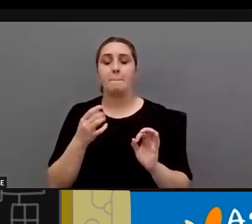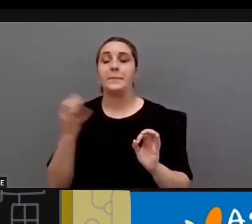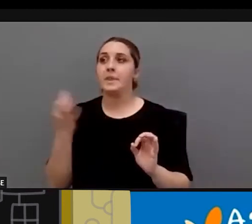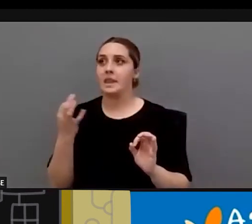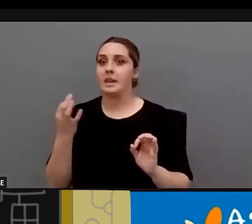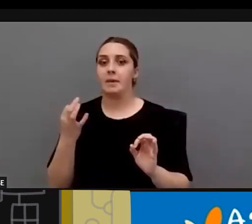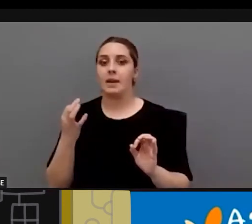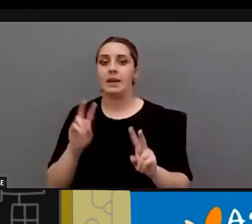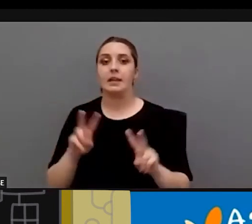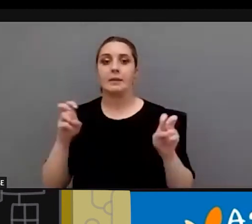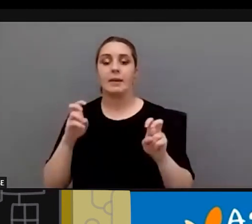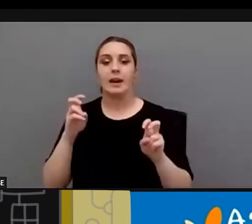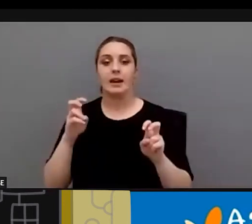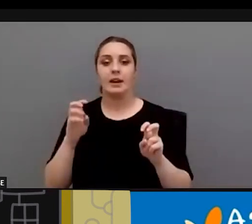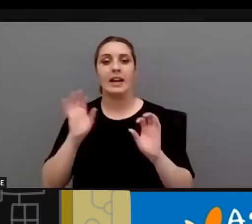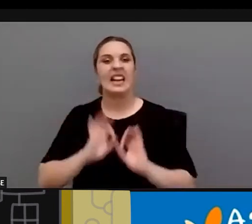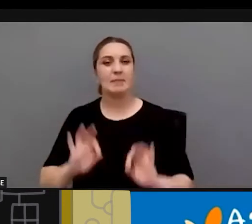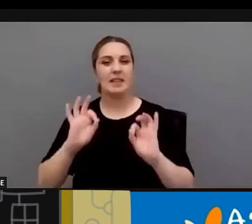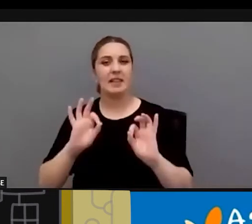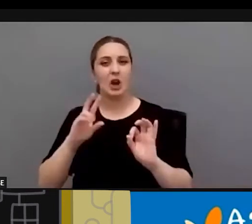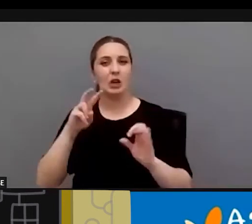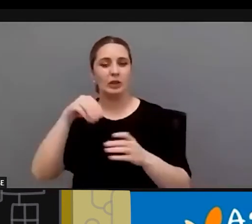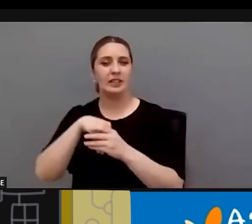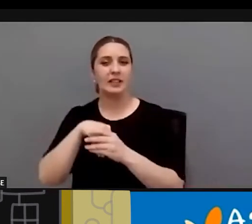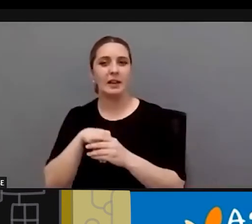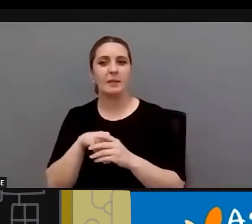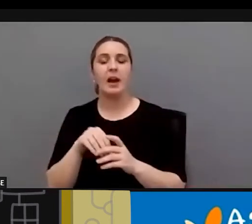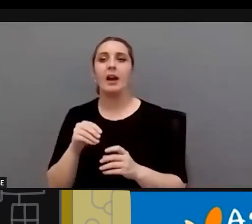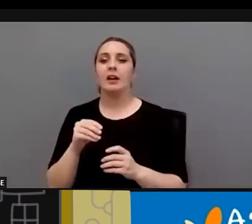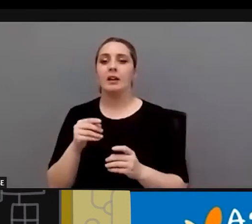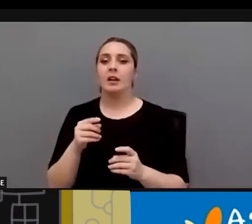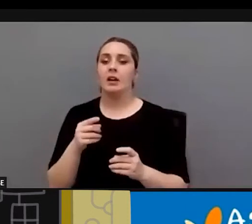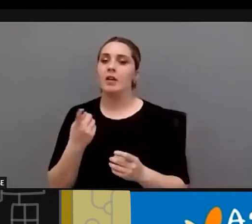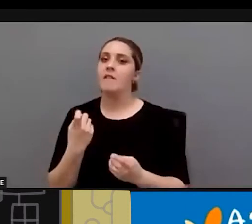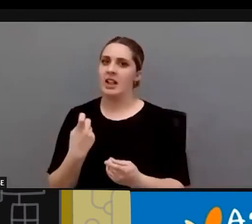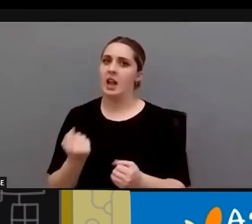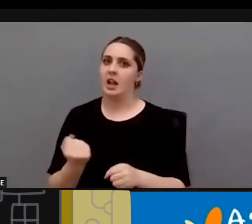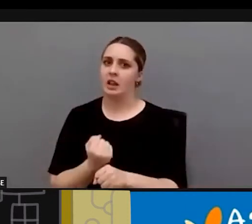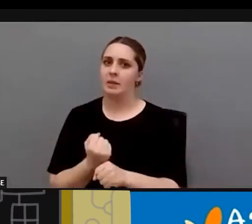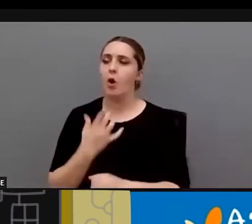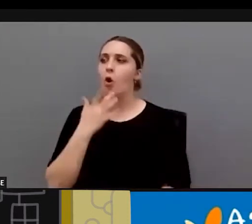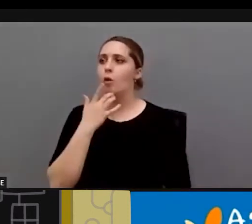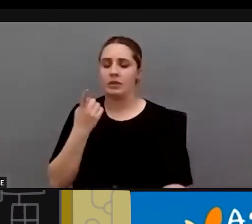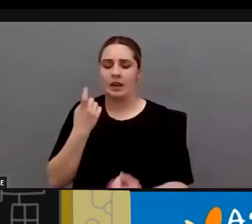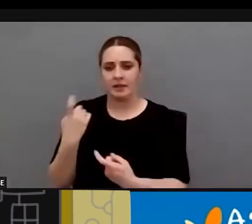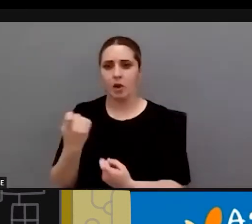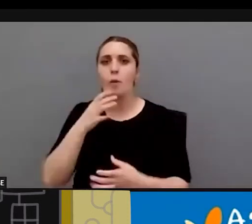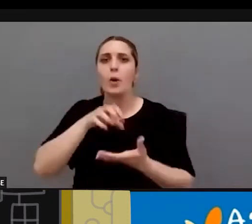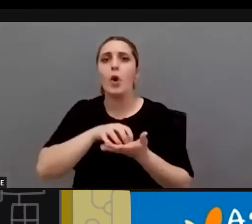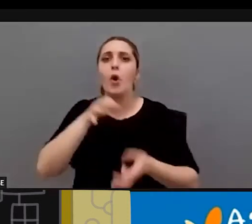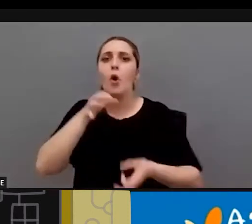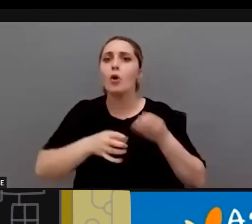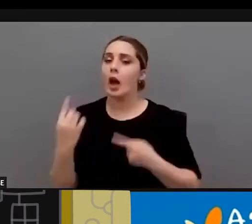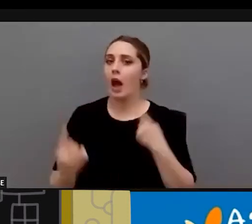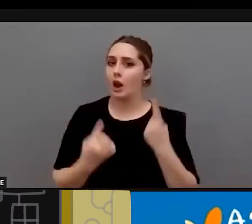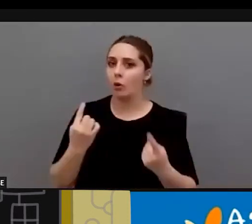respecto a la especialización en esta cuestión las propias circunstancias en las que están algunos juzgados como